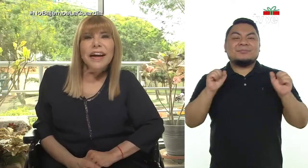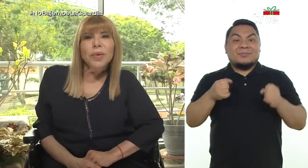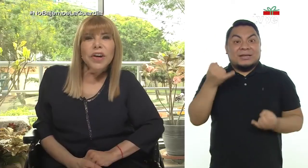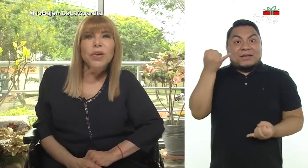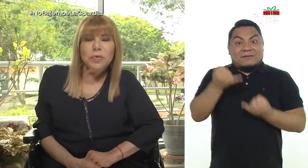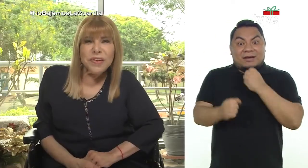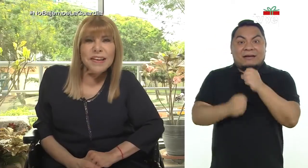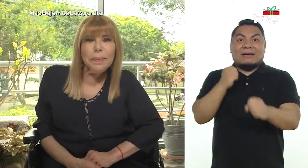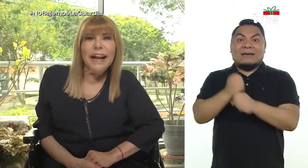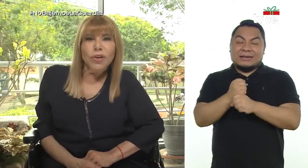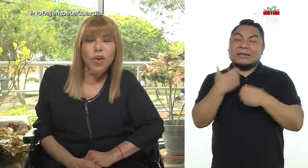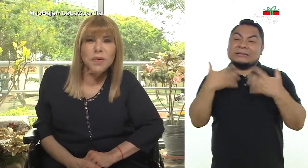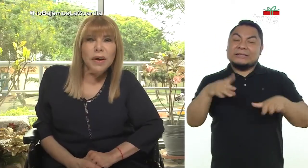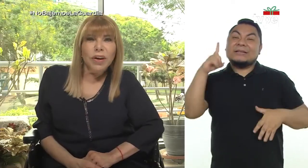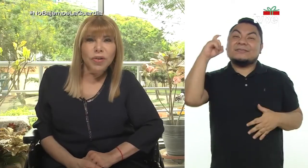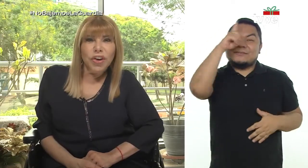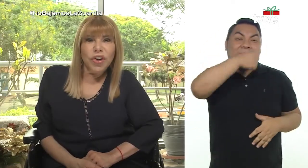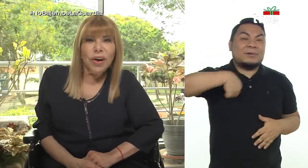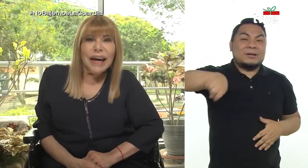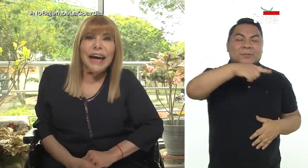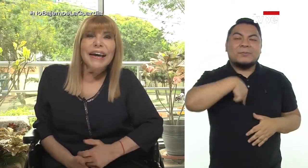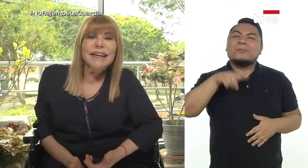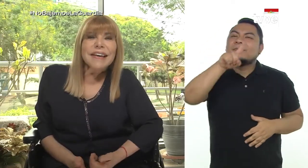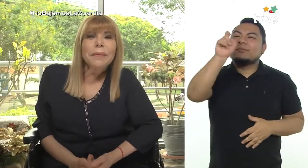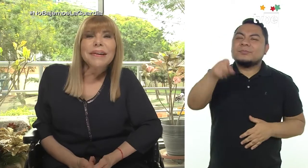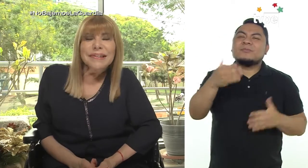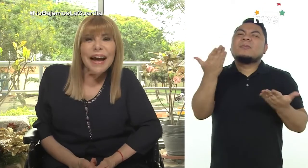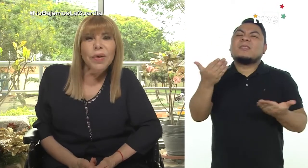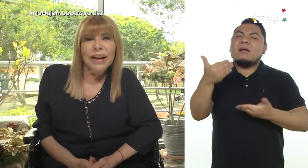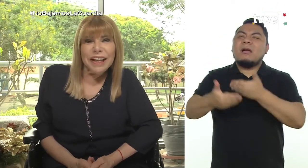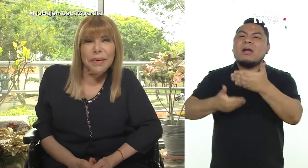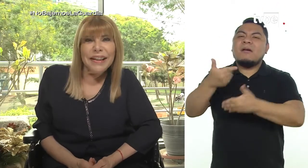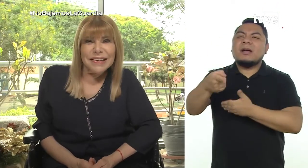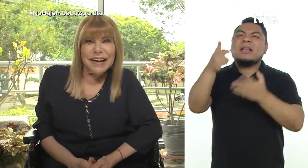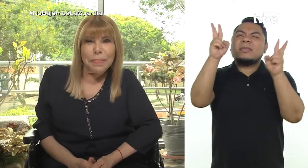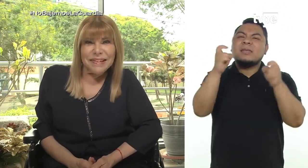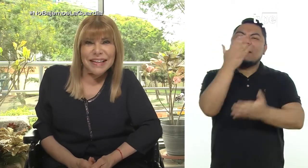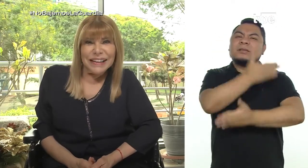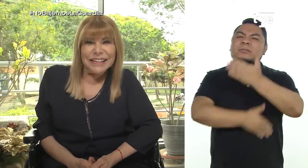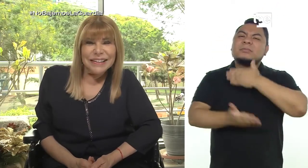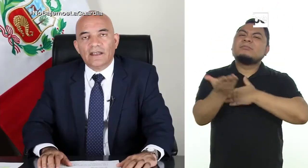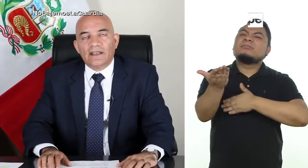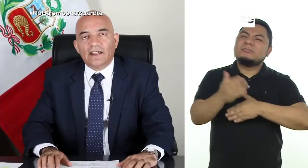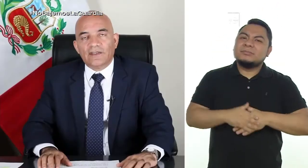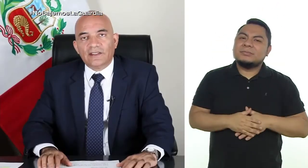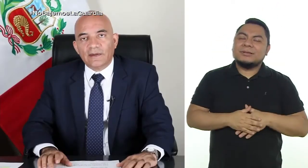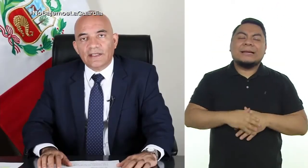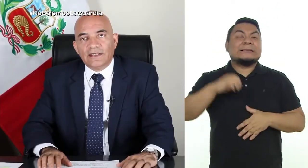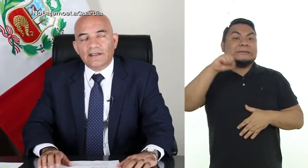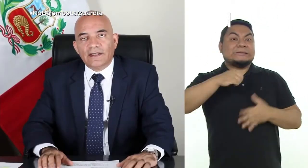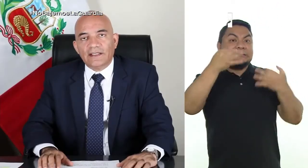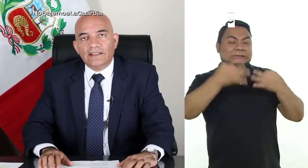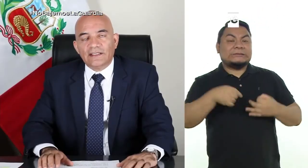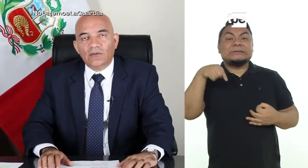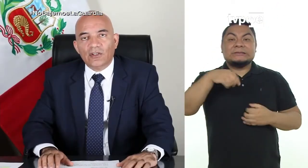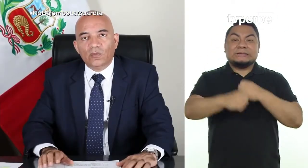Vamos cerrando un año difícil para todos, Marco Antonio. ¿En qué se ha avanzado en el tema de discapacidad? Efectivamente, este es un año